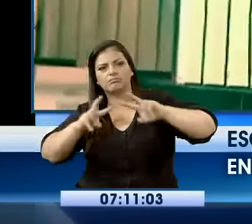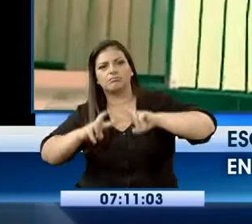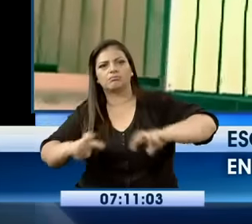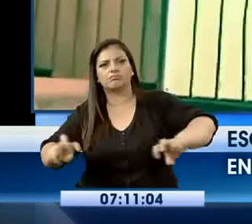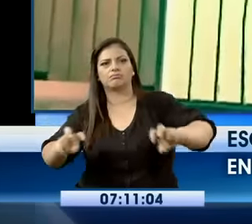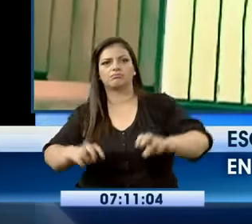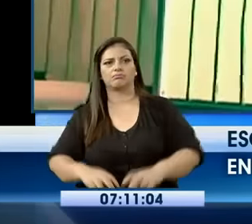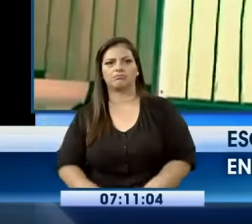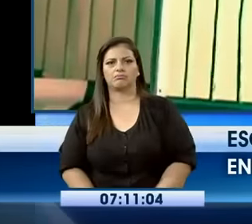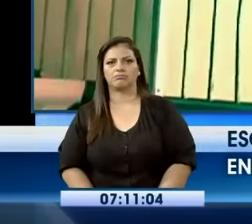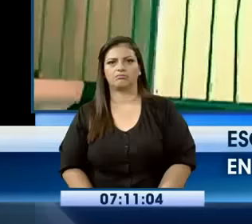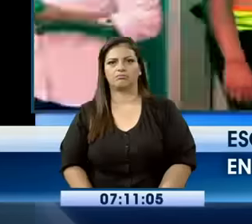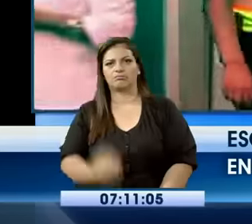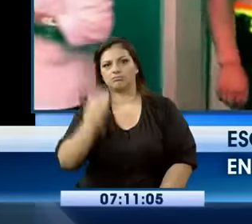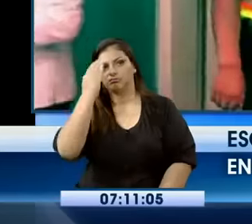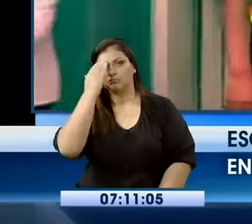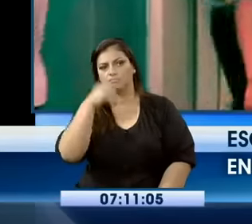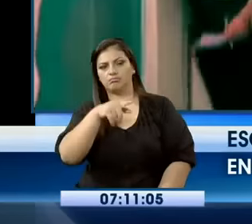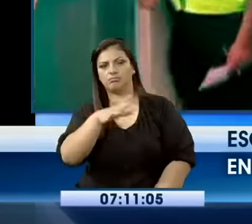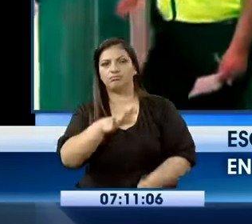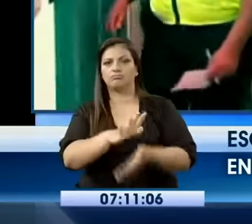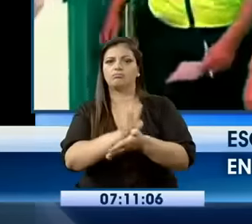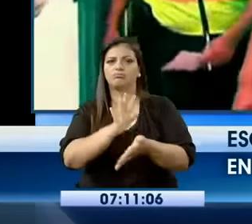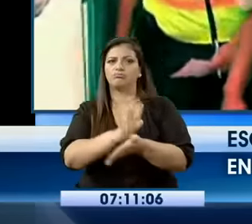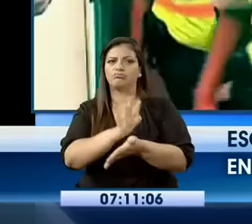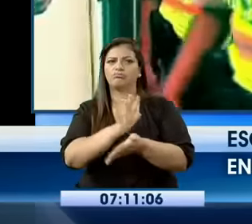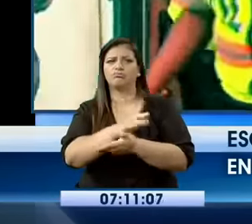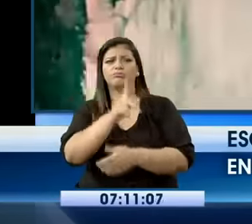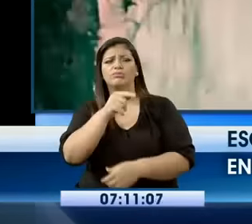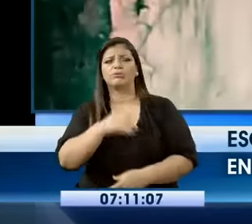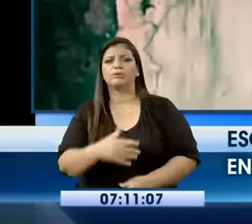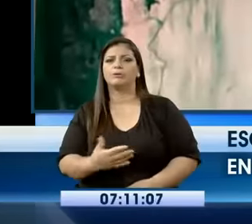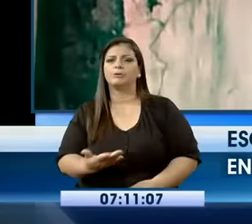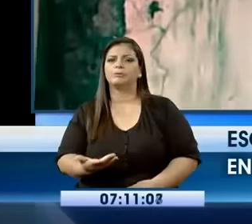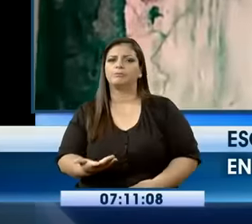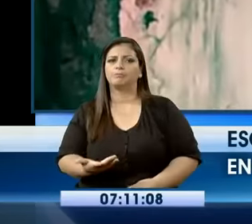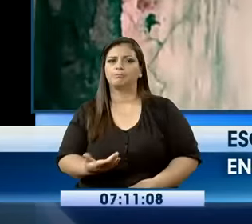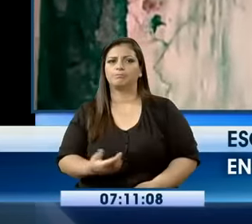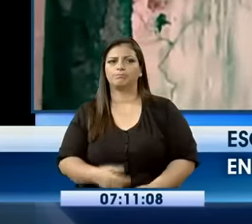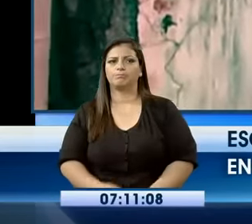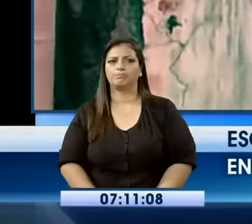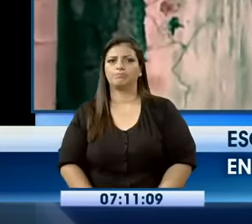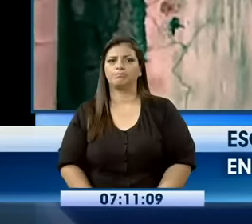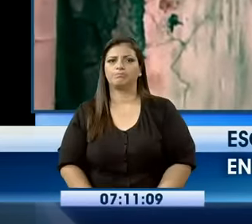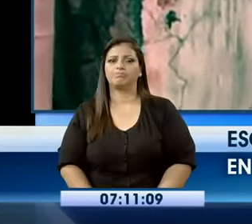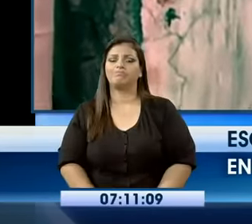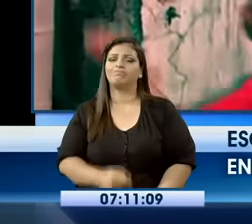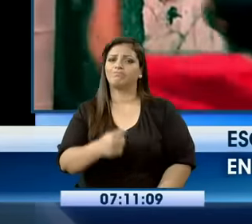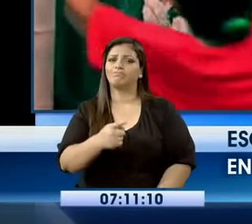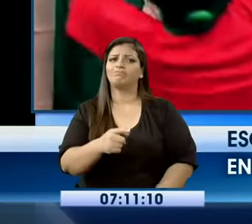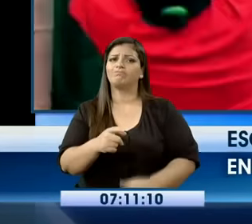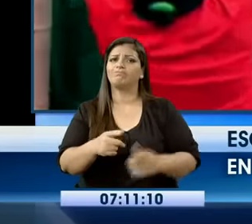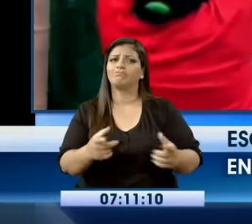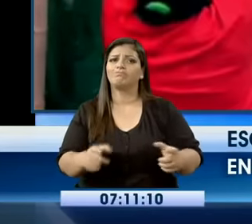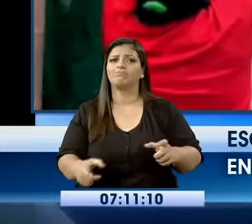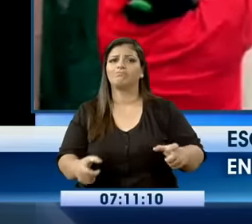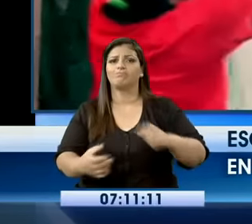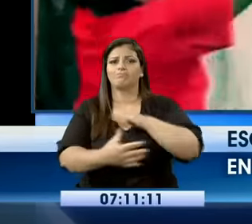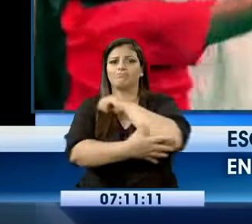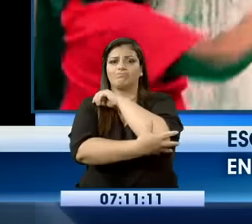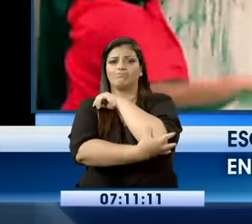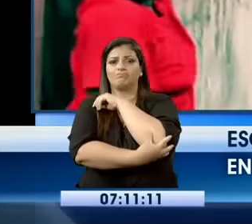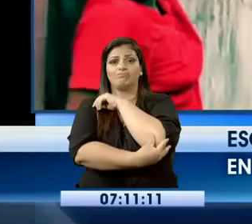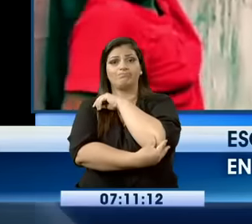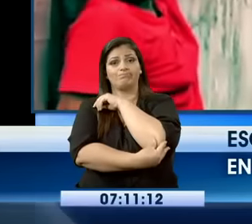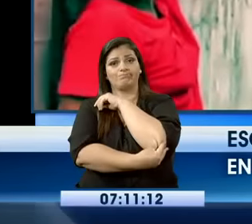para una escuela de este nivel, que es de nivel alto en enseñanza, pero muy pobre en lo que se refiere a